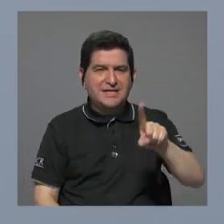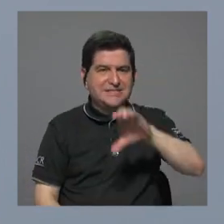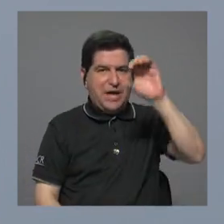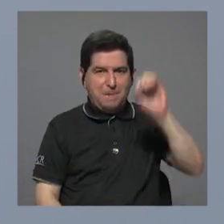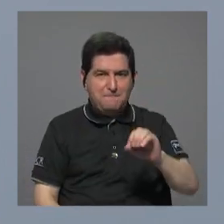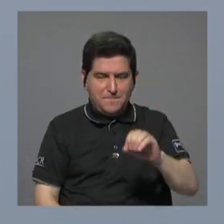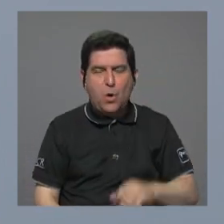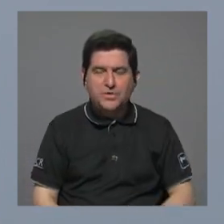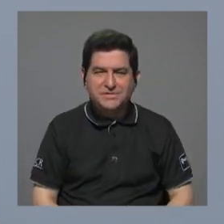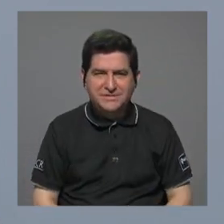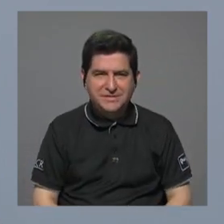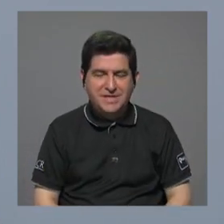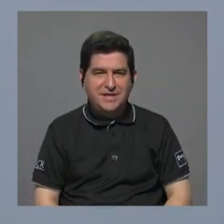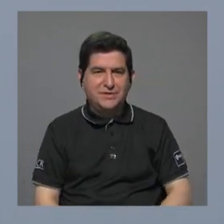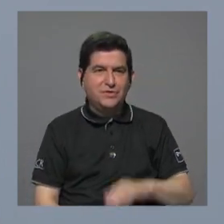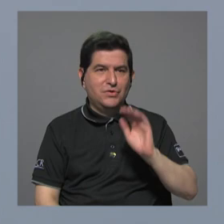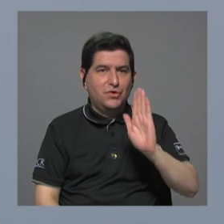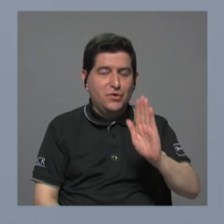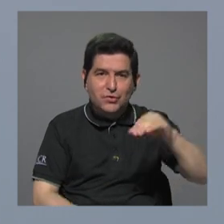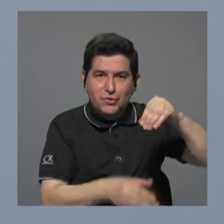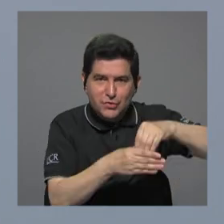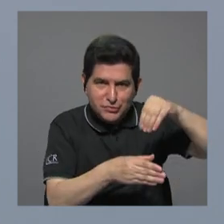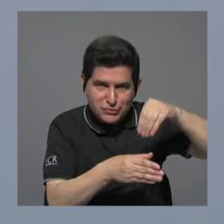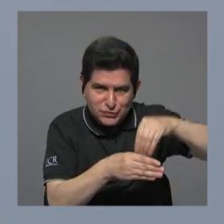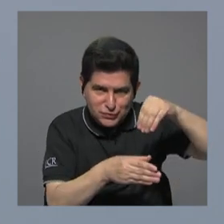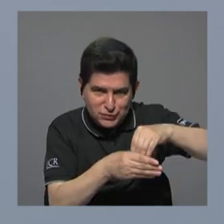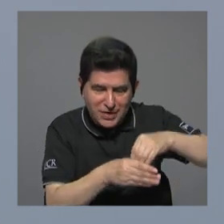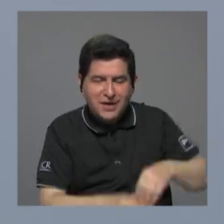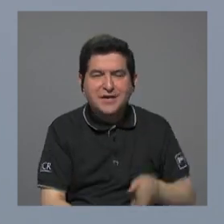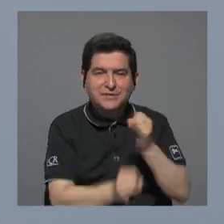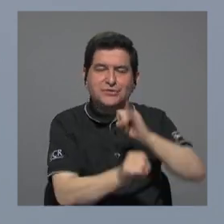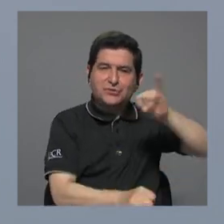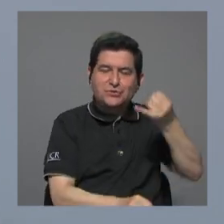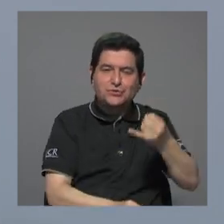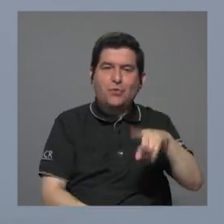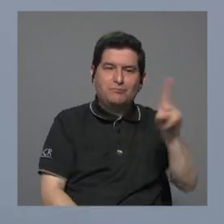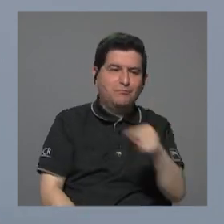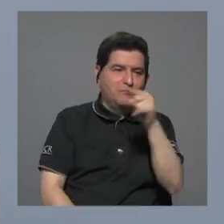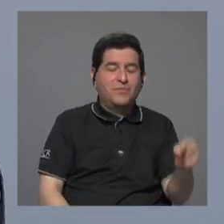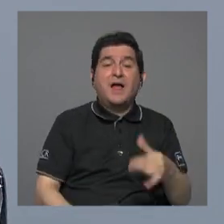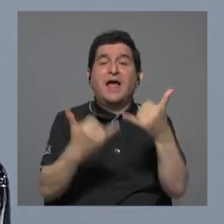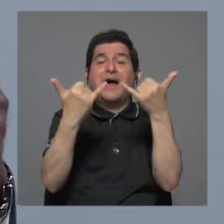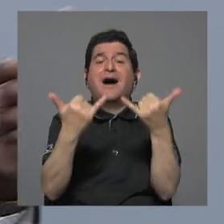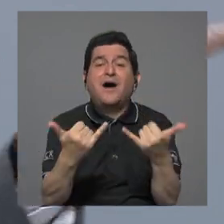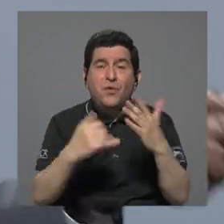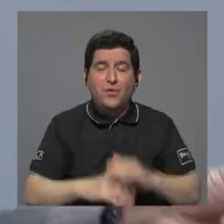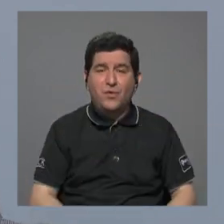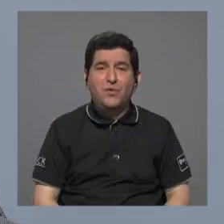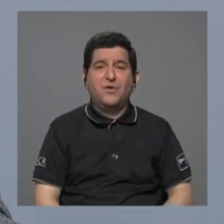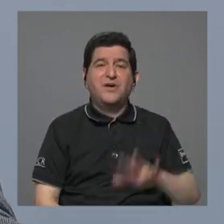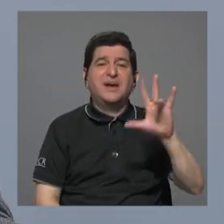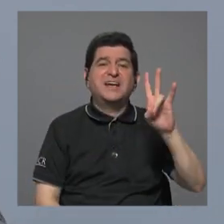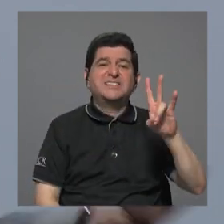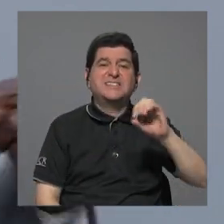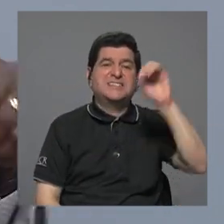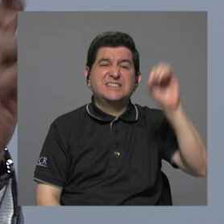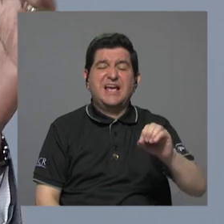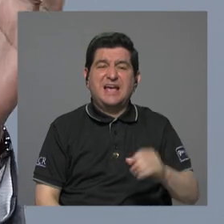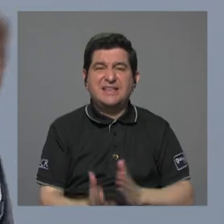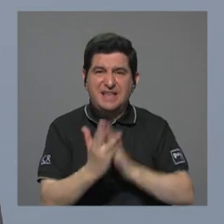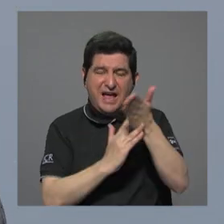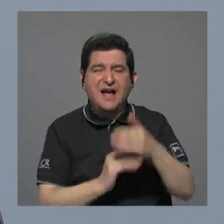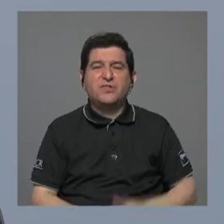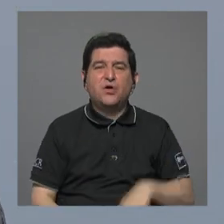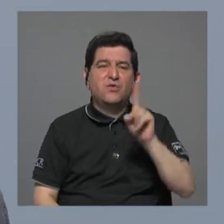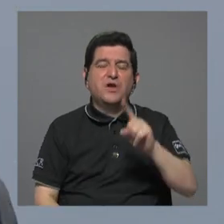% de los ingresos que generaba Javdeba para dejarnos un 7% a través de un